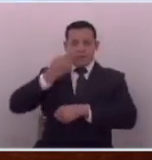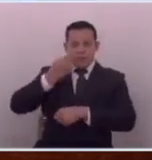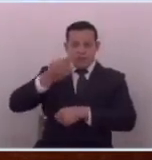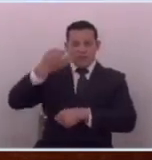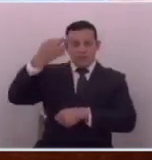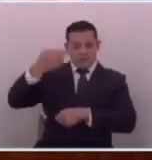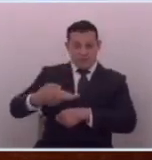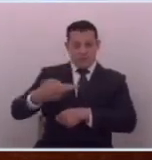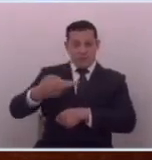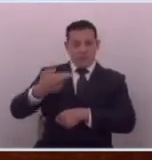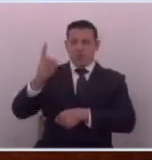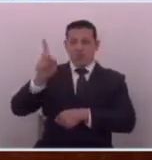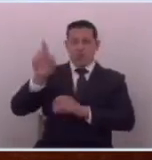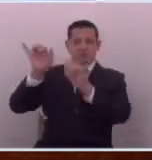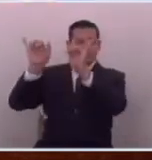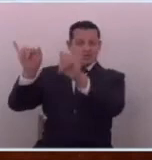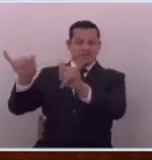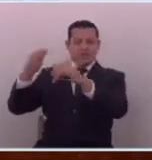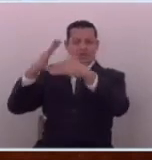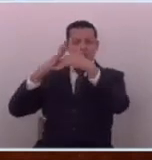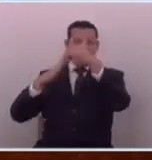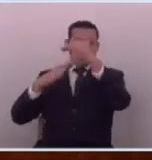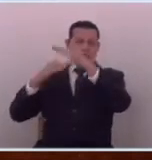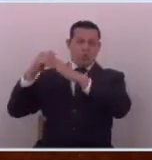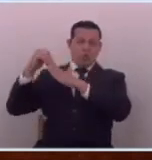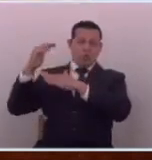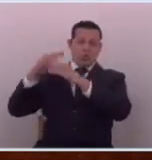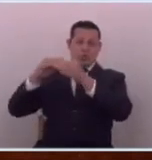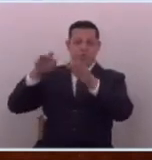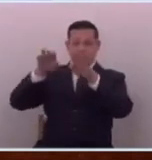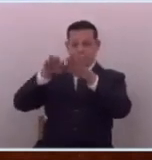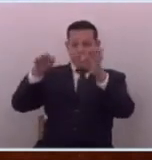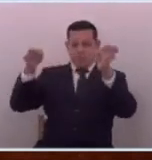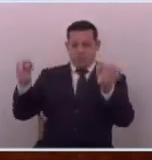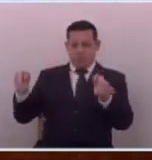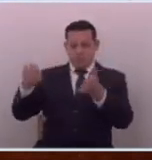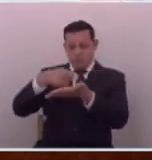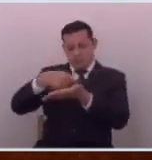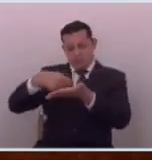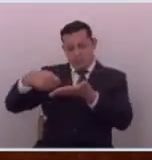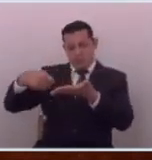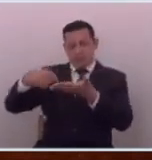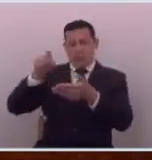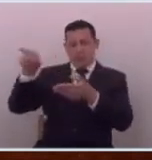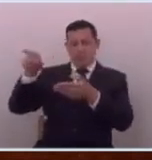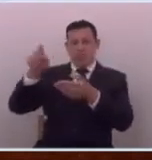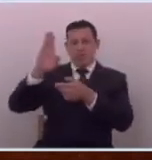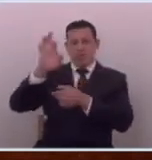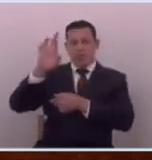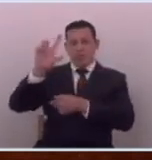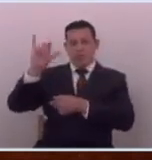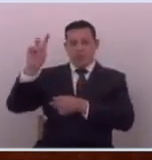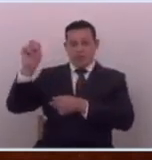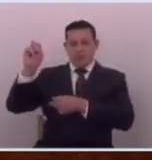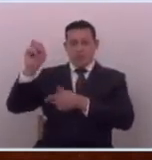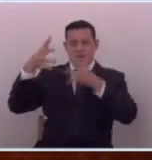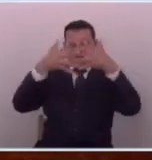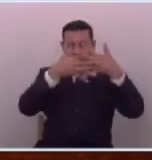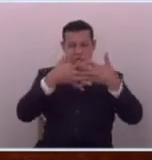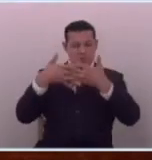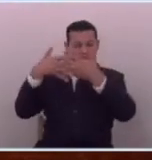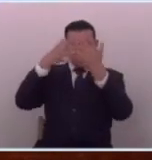que se vive no se queden en sus cómodos escritorios o en esos bares allá en Berlín o en Washington